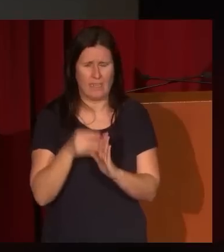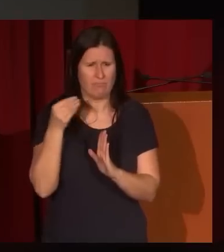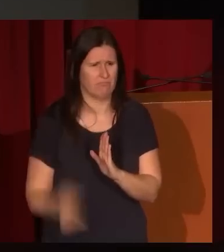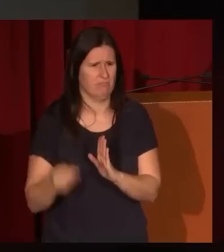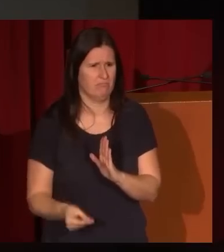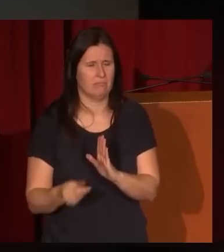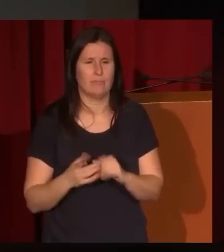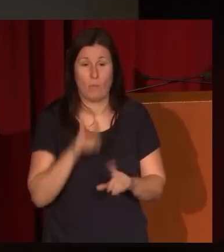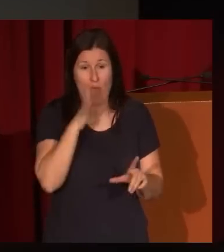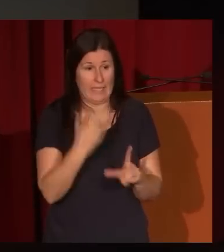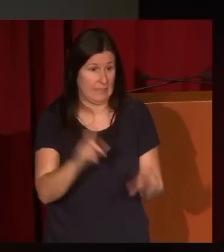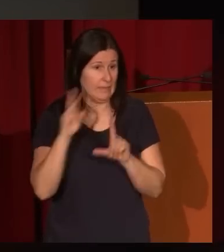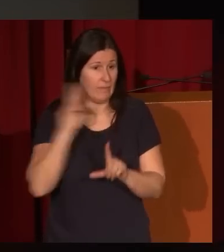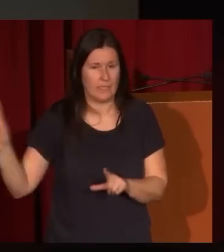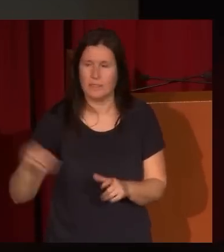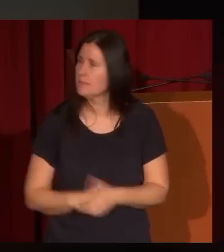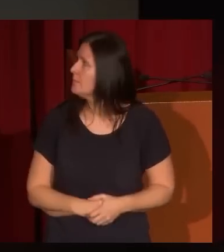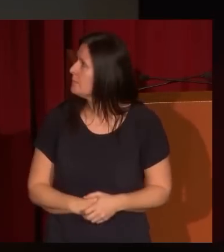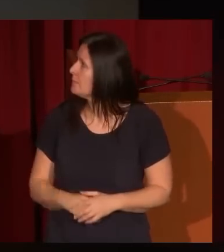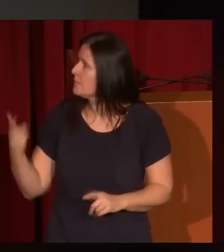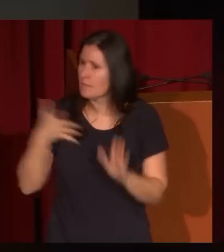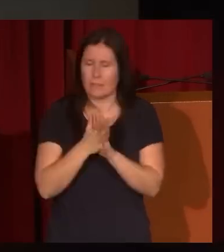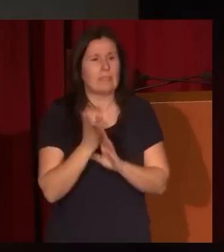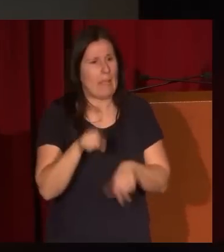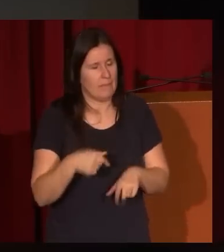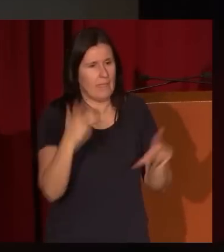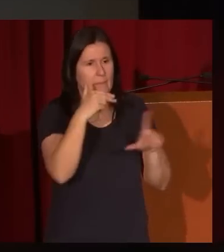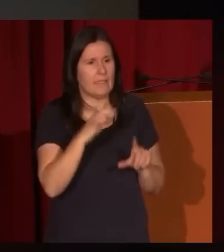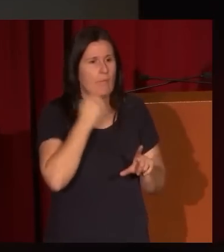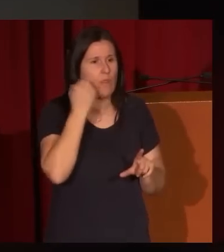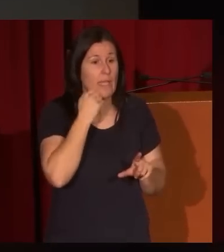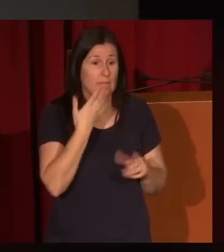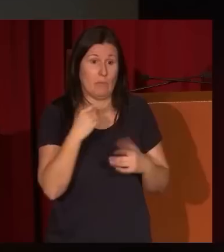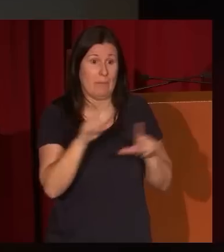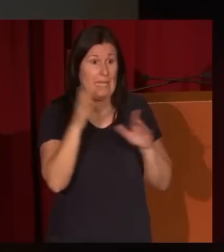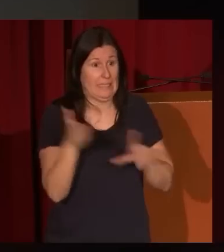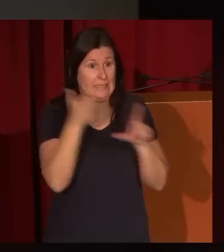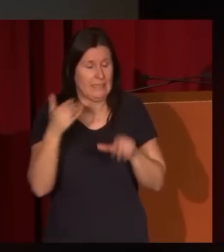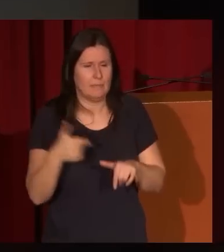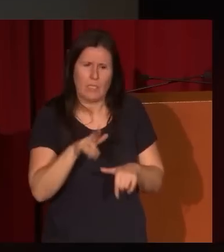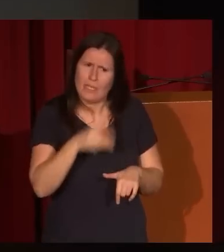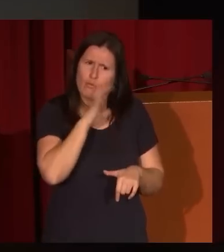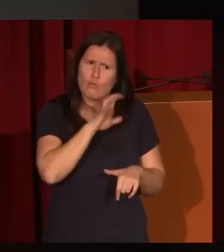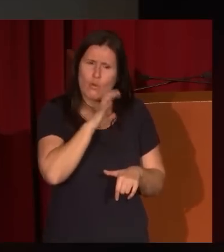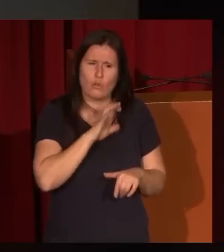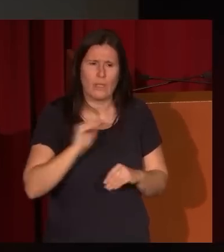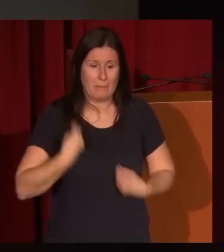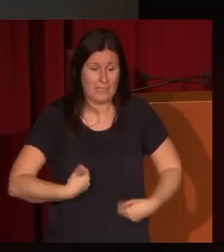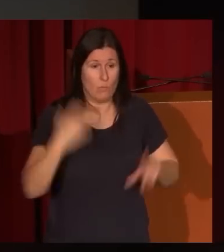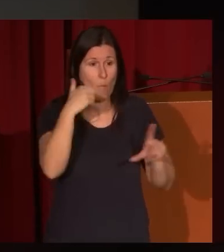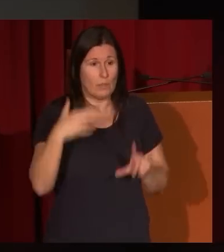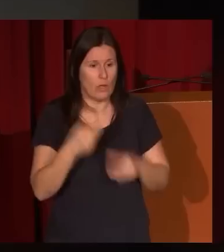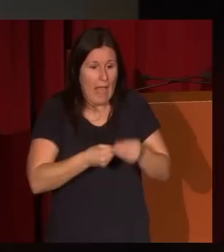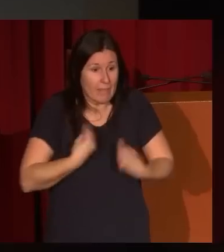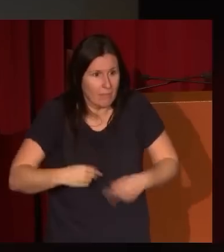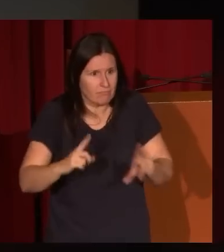viendo aquí, ¿no? Como les digo, pues, pinta bodegones, vamos a pasar muy... Pero también es curioso que el mismo pintor sea